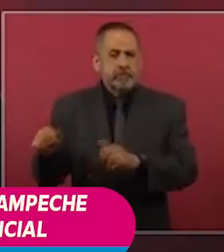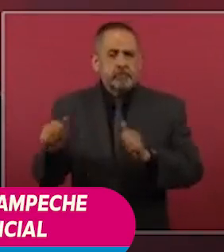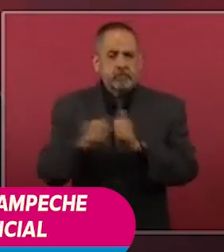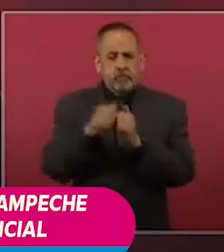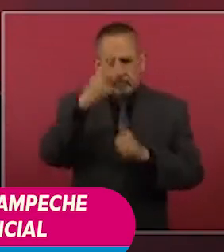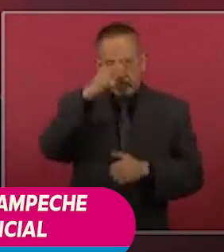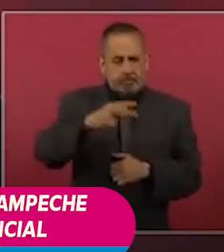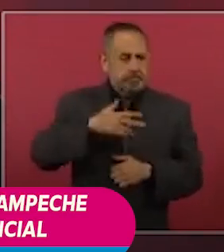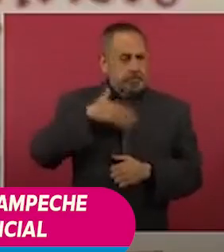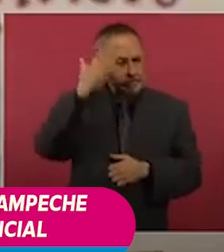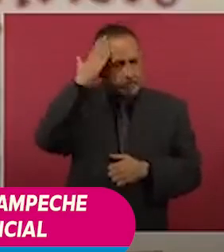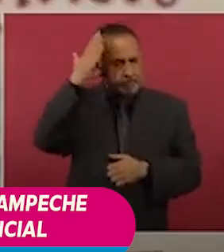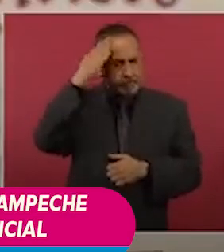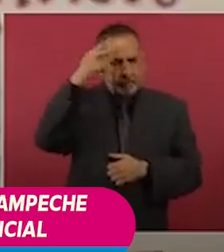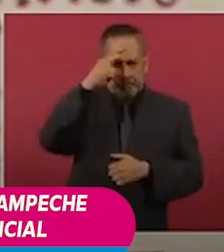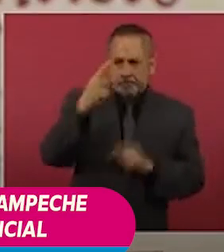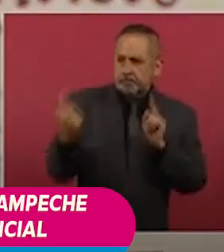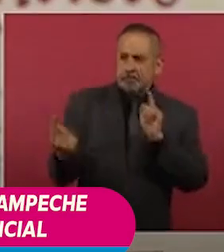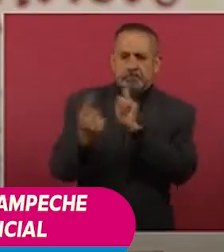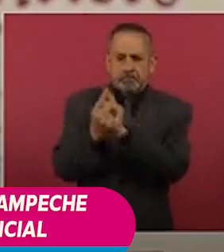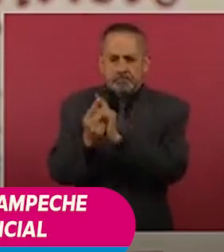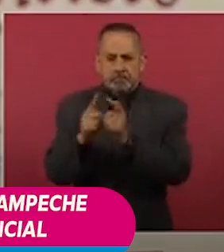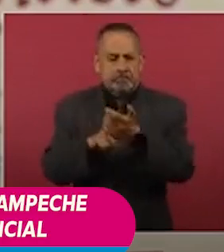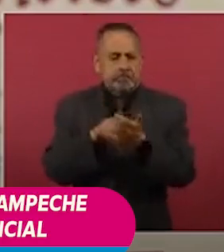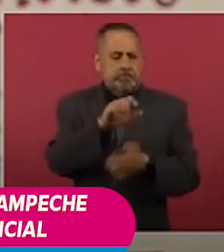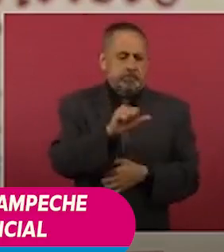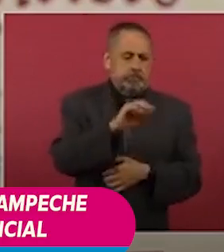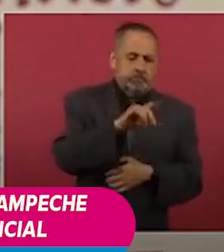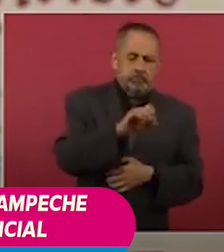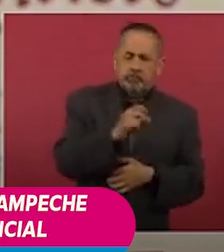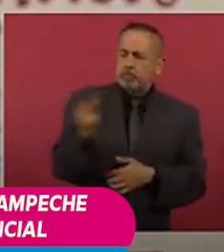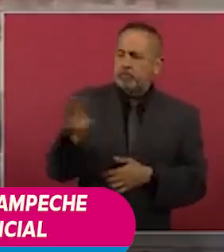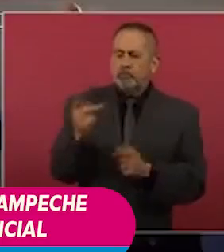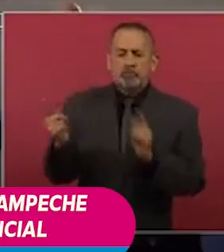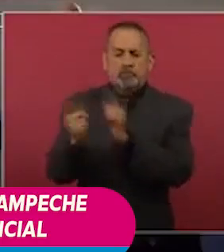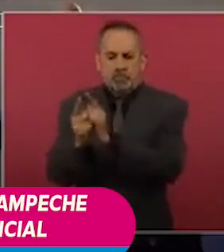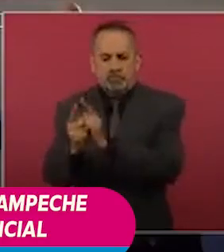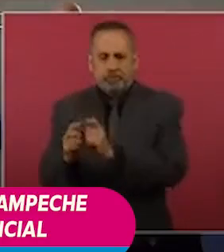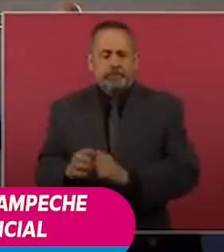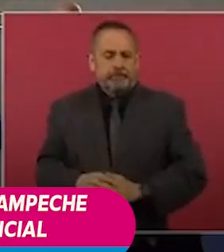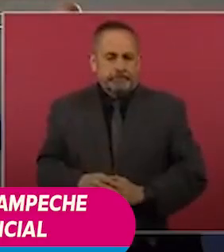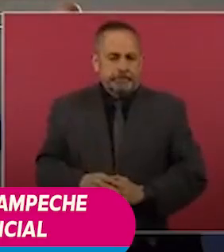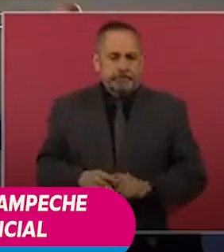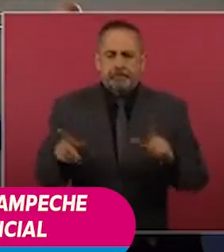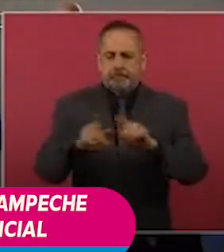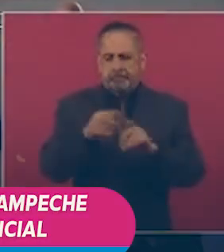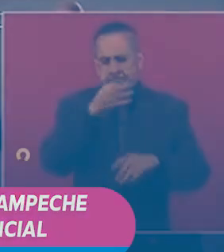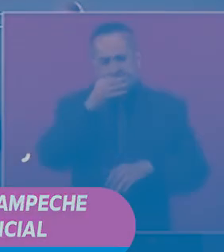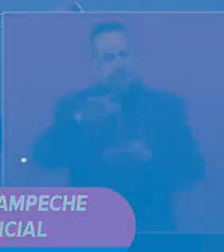México encabeza el presidente de la República, el licenciado López Obrador. Será cuanto, señor presidente. Muchas gracias.